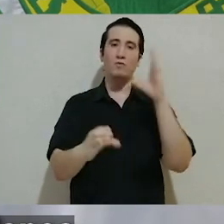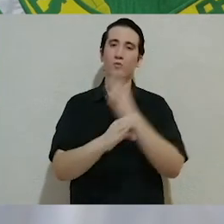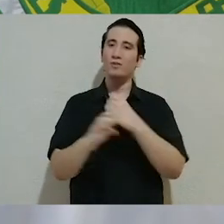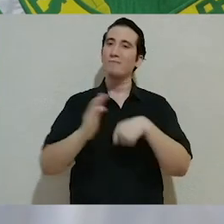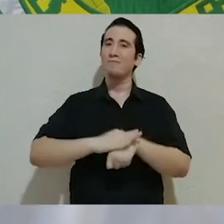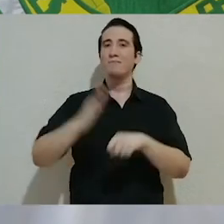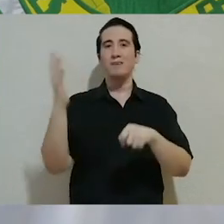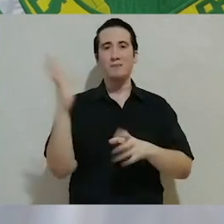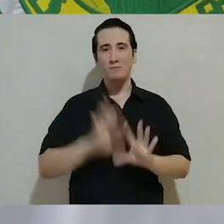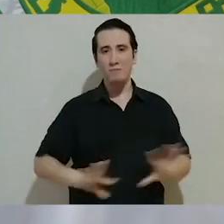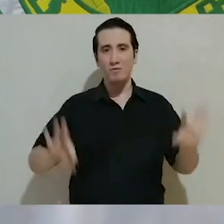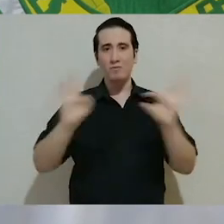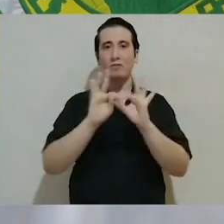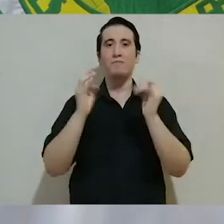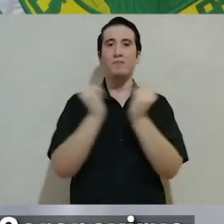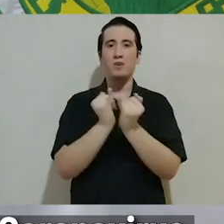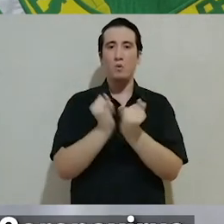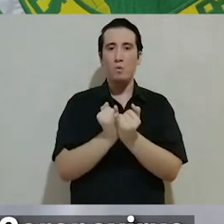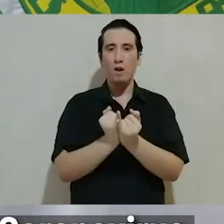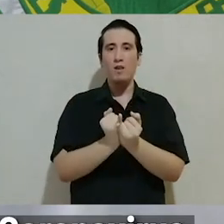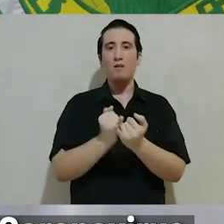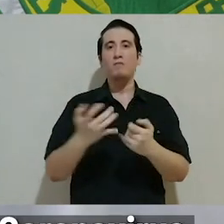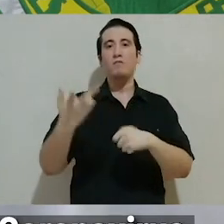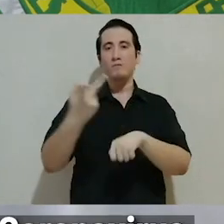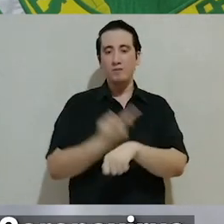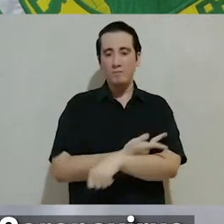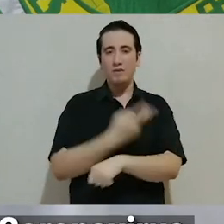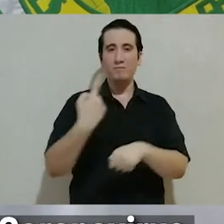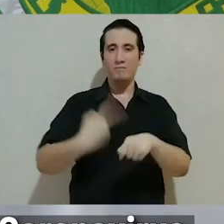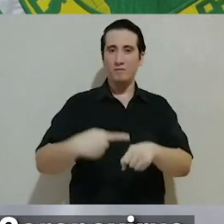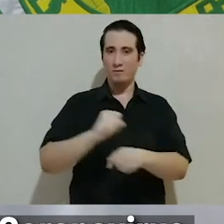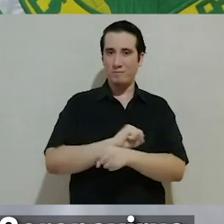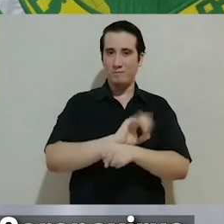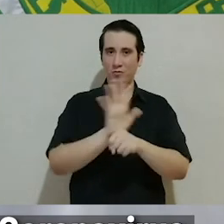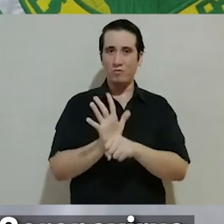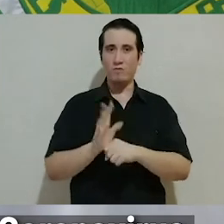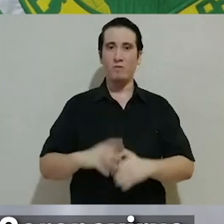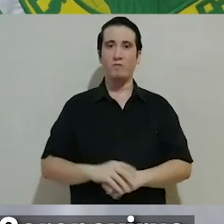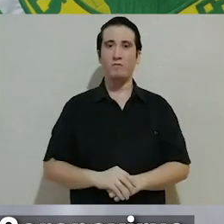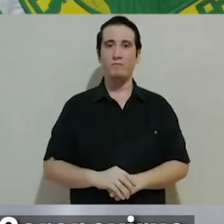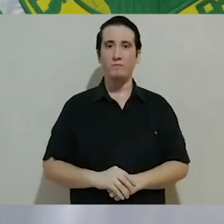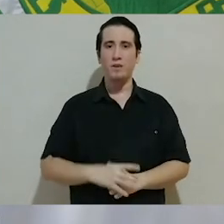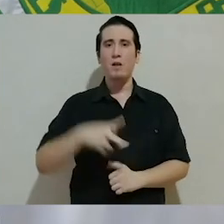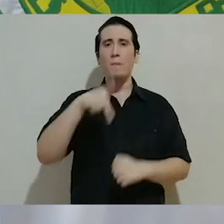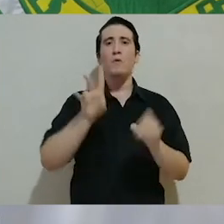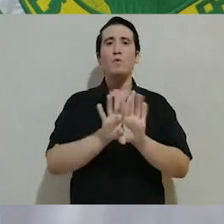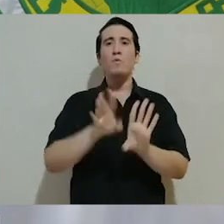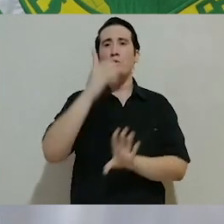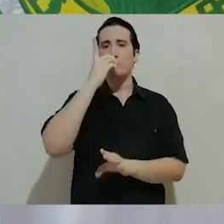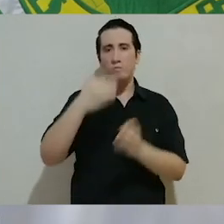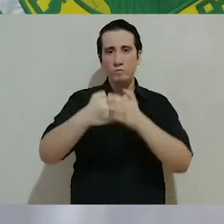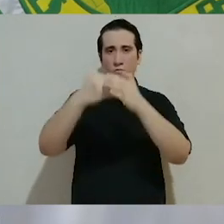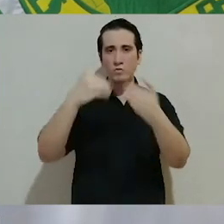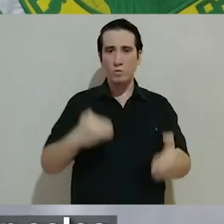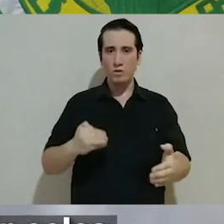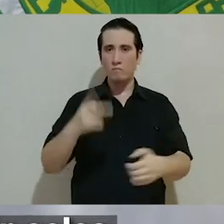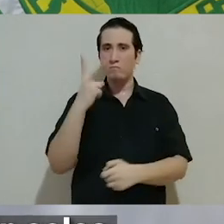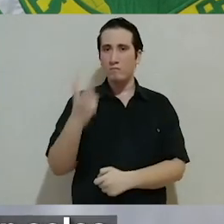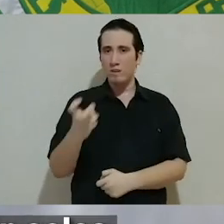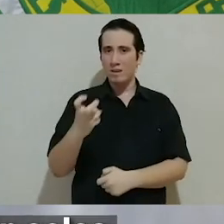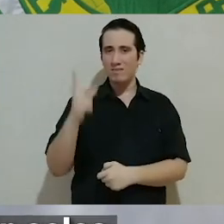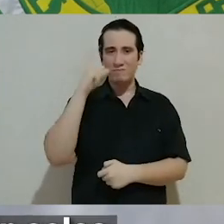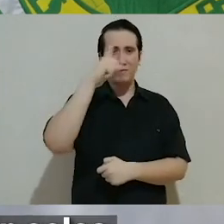posesiones más elementales, sino también por los efectos derivados de la contingencia del coronavirus. Pero como ya lo hemos dicho antes,